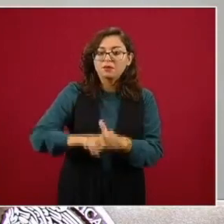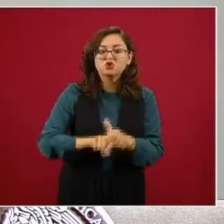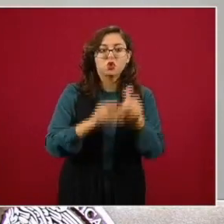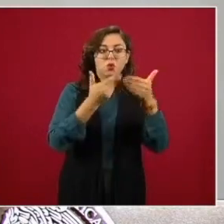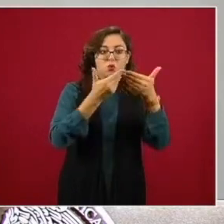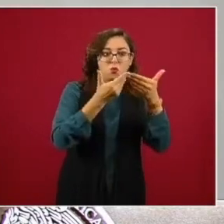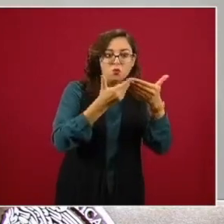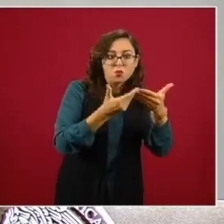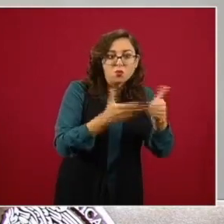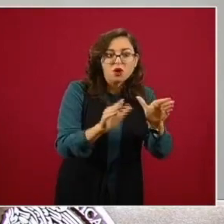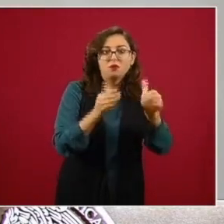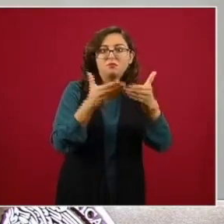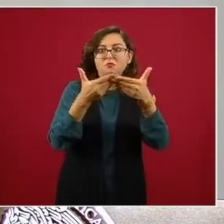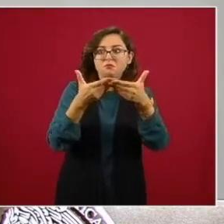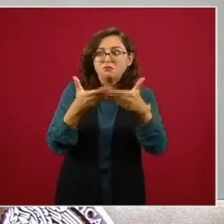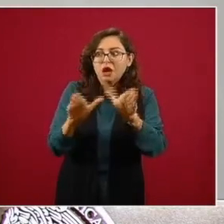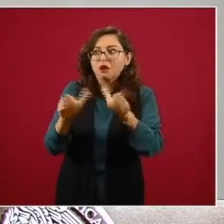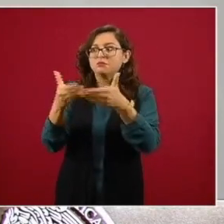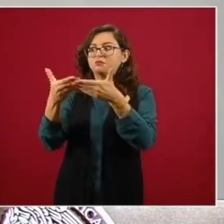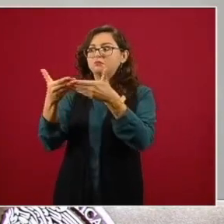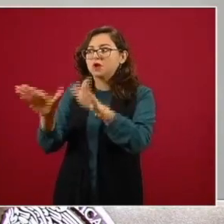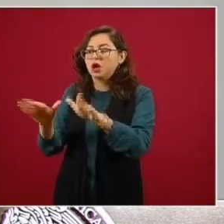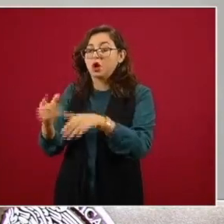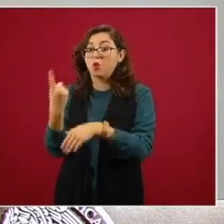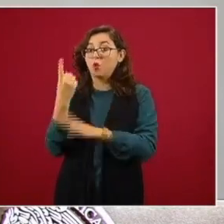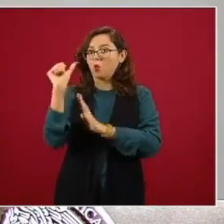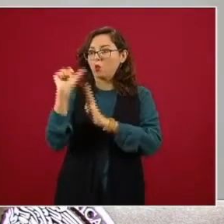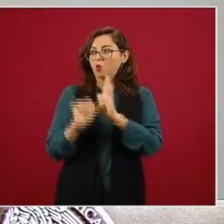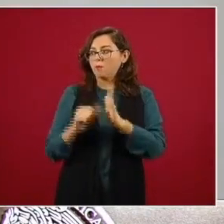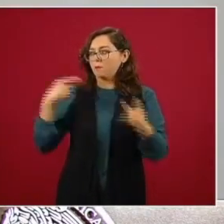hace un mes y